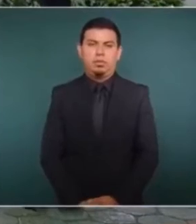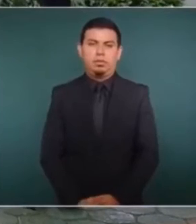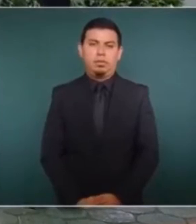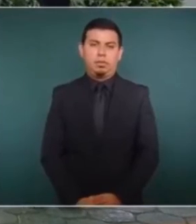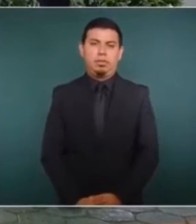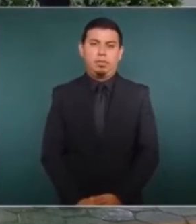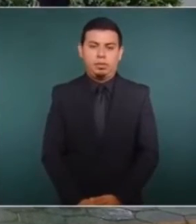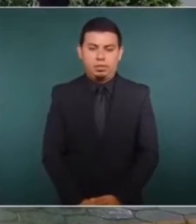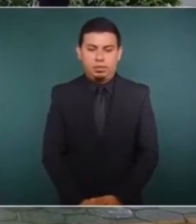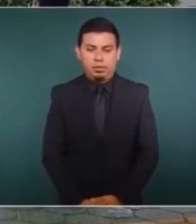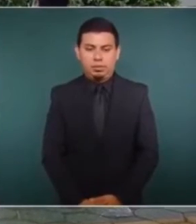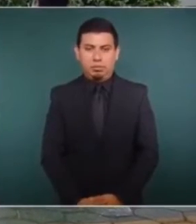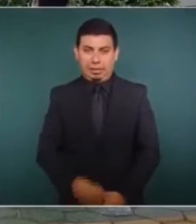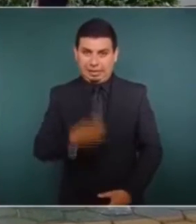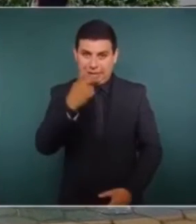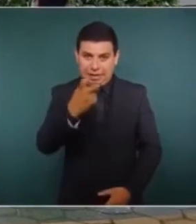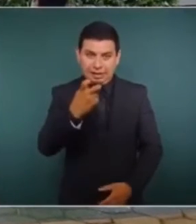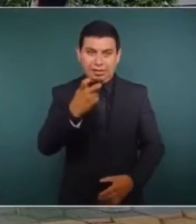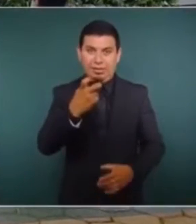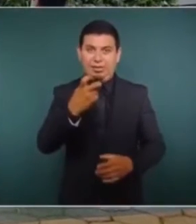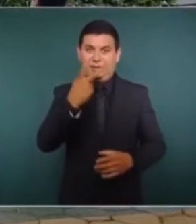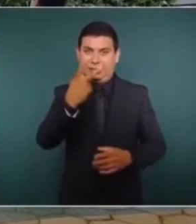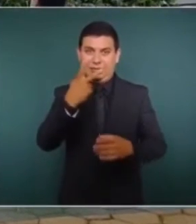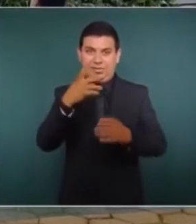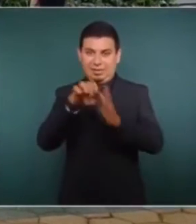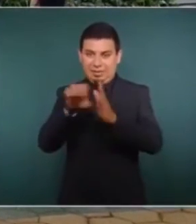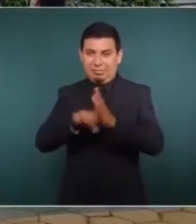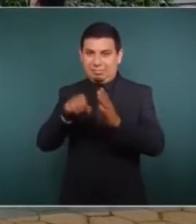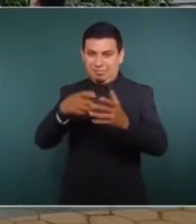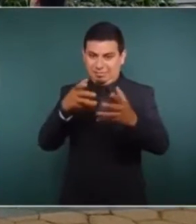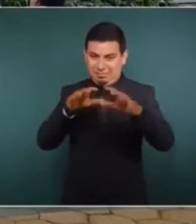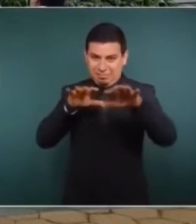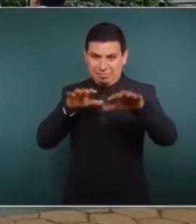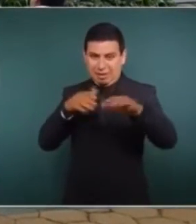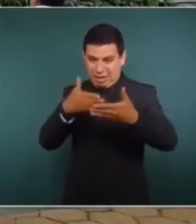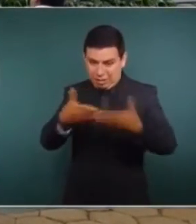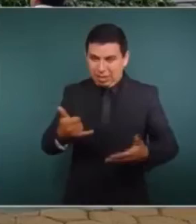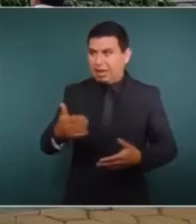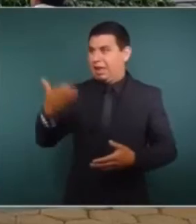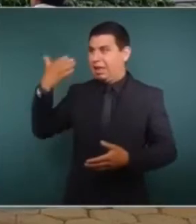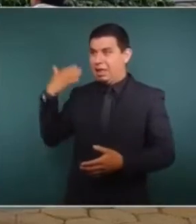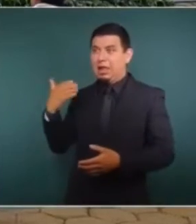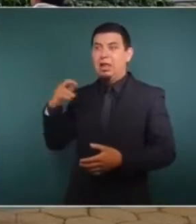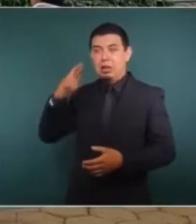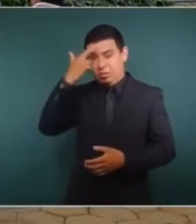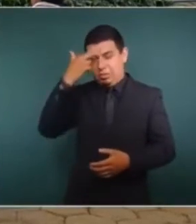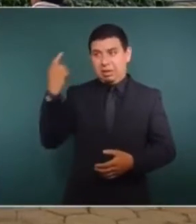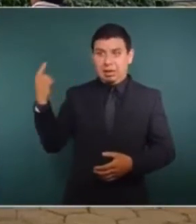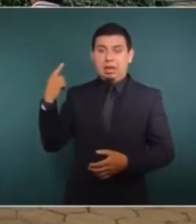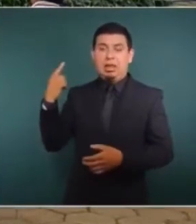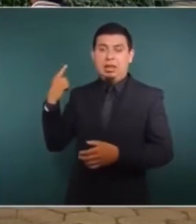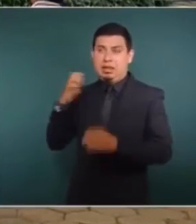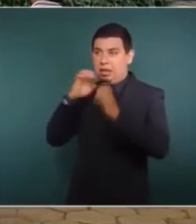Entonces, me acuerdo que en esa entrevista, que por ahí debe de andar en las redes sociales,